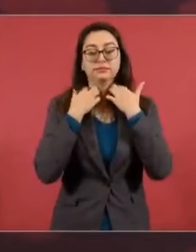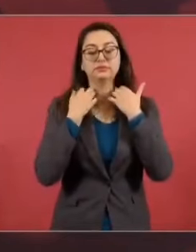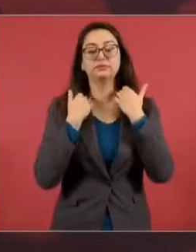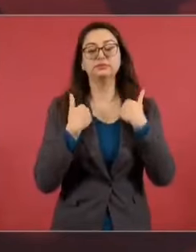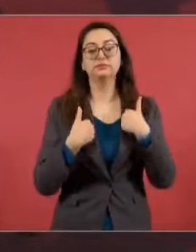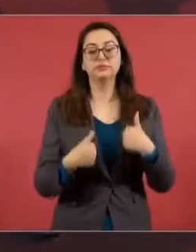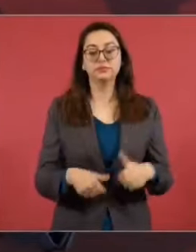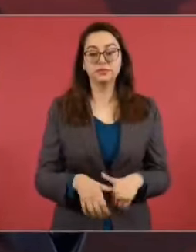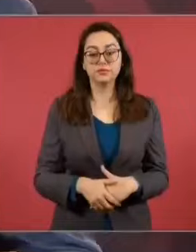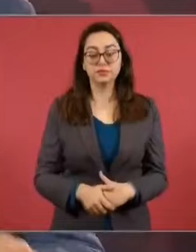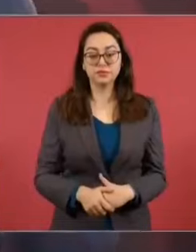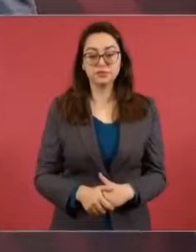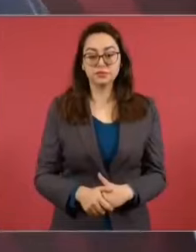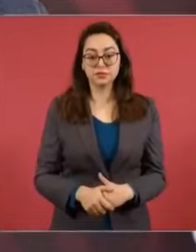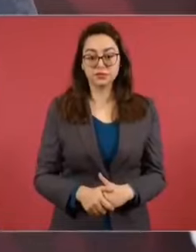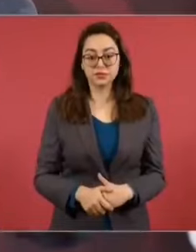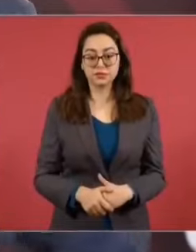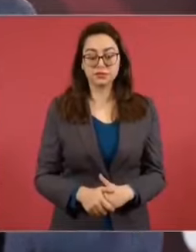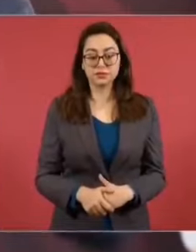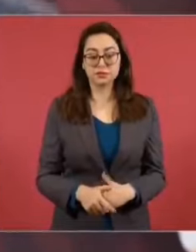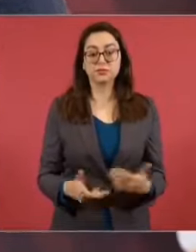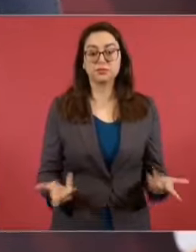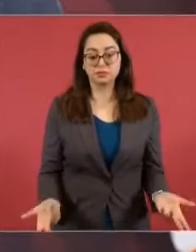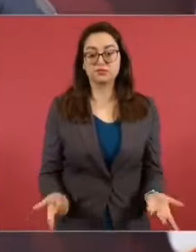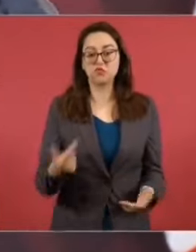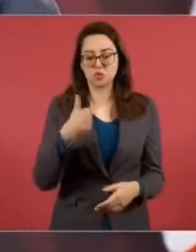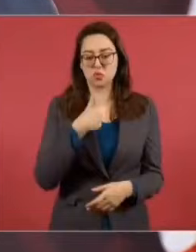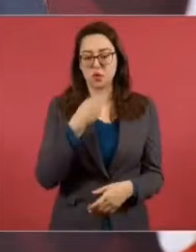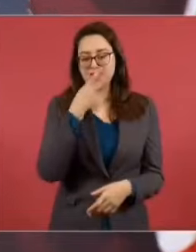porque ya viene en el libro